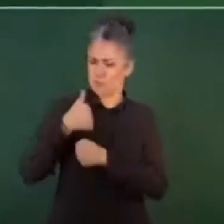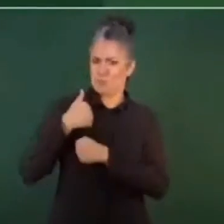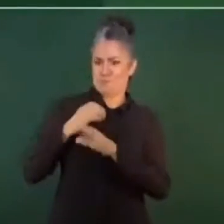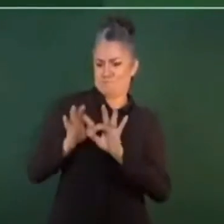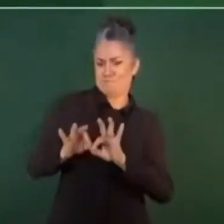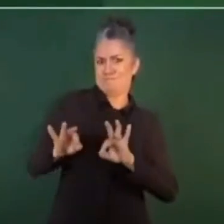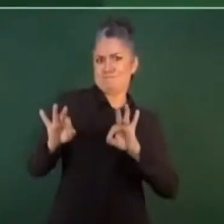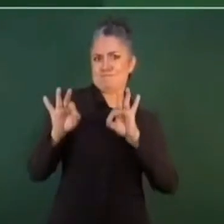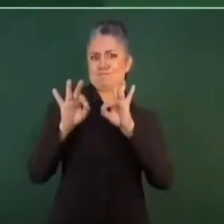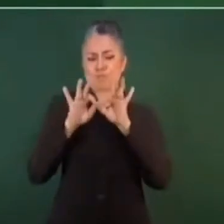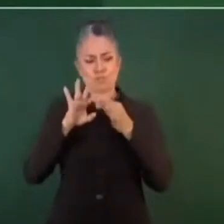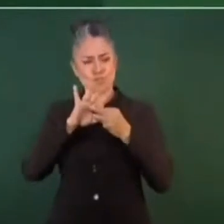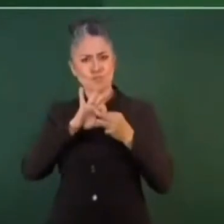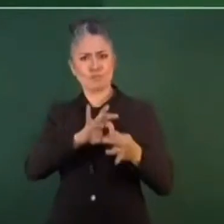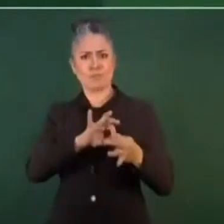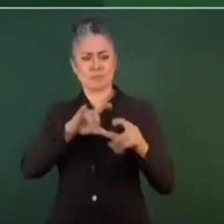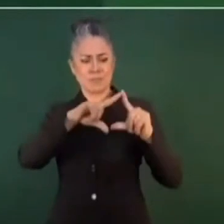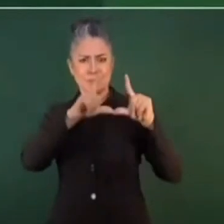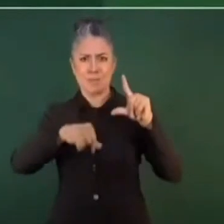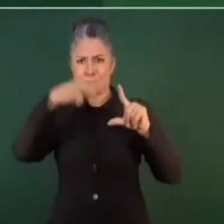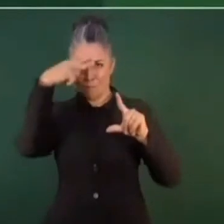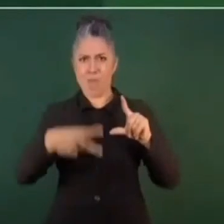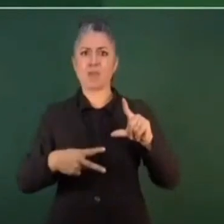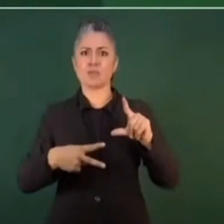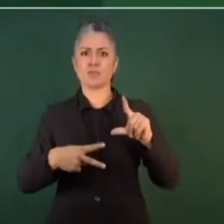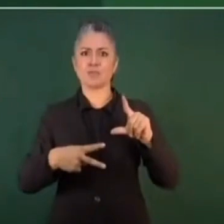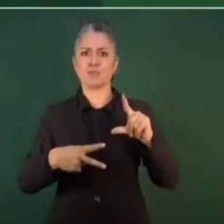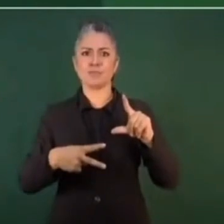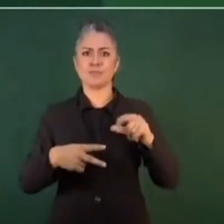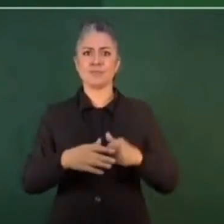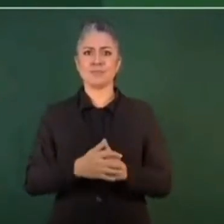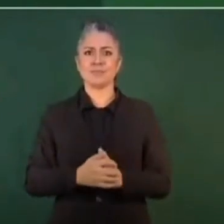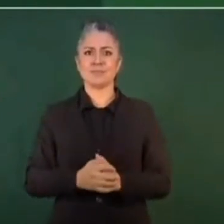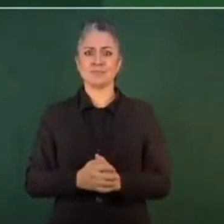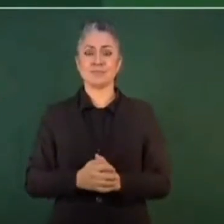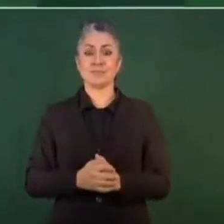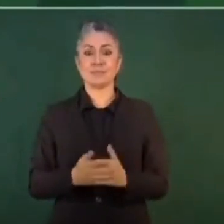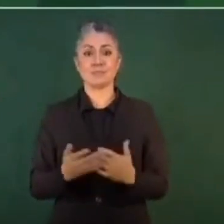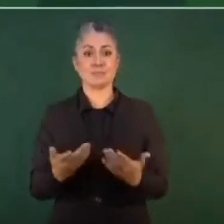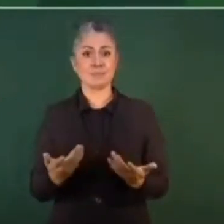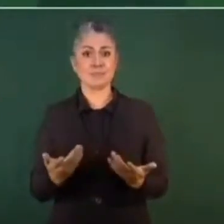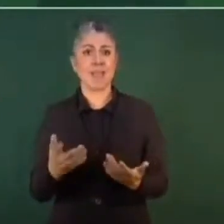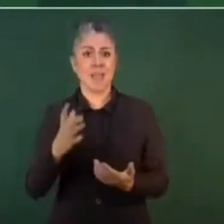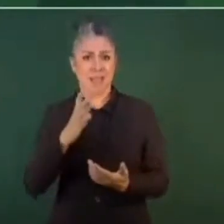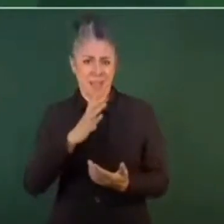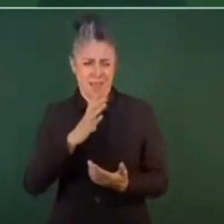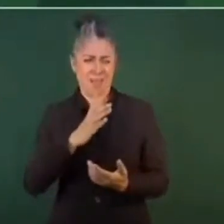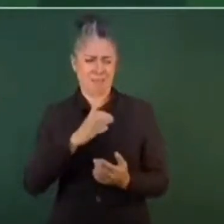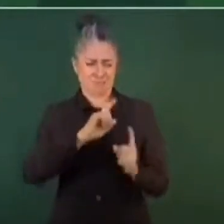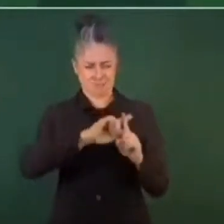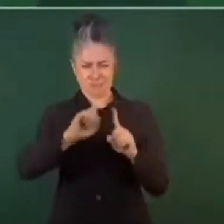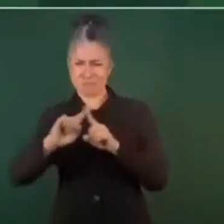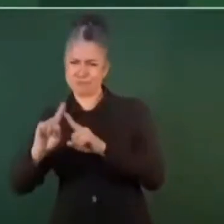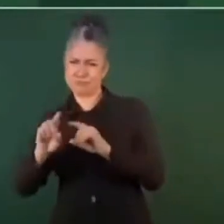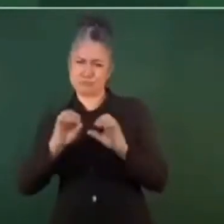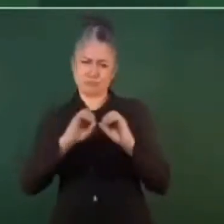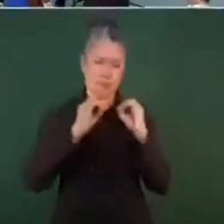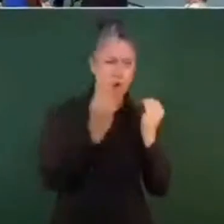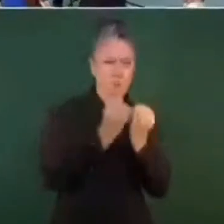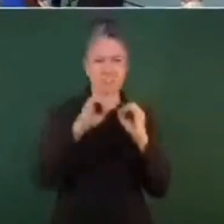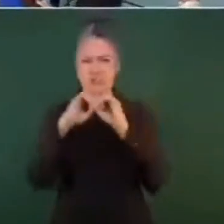para el Estado Mexicano. Y hay muchas organizaciones